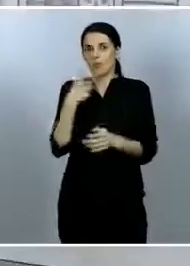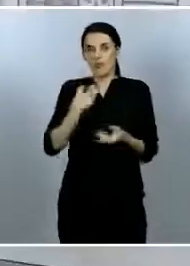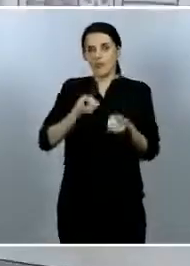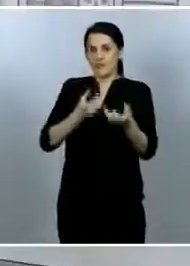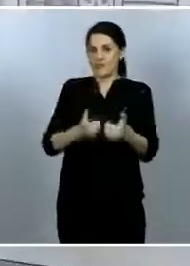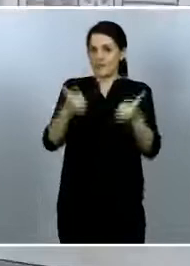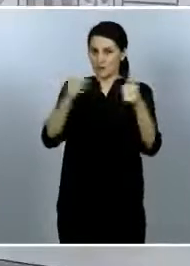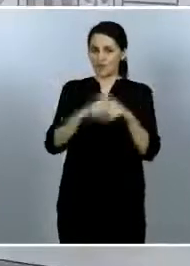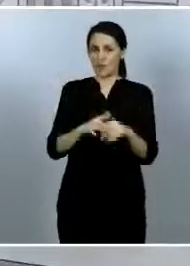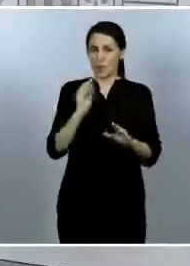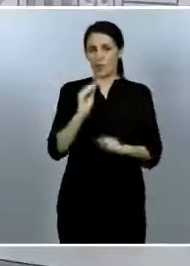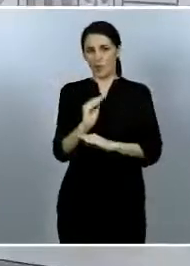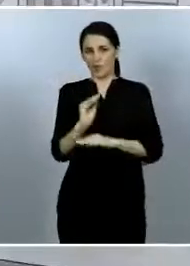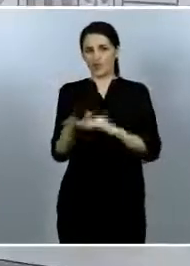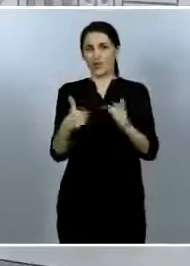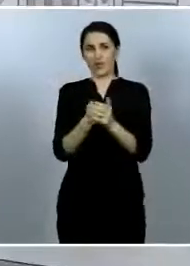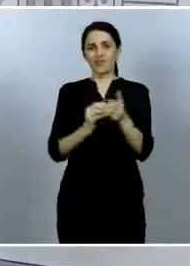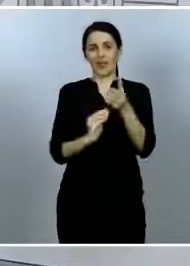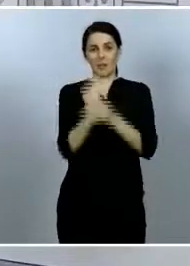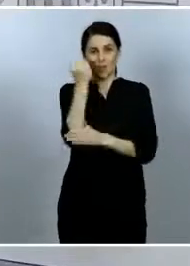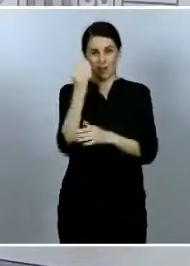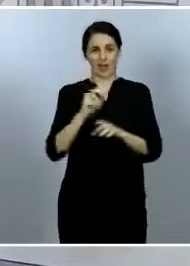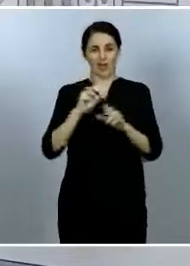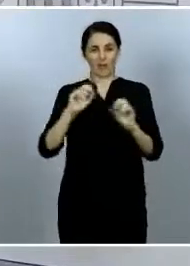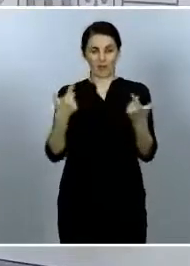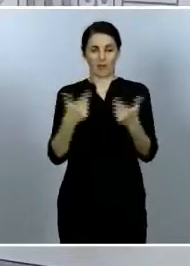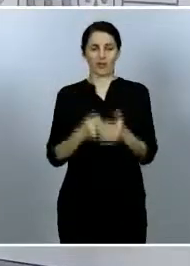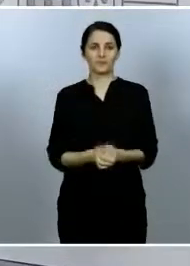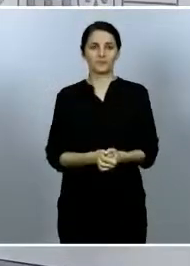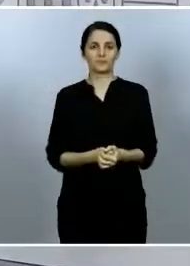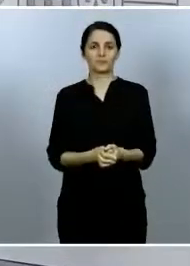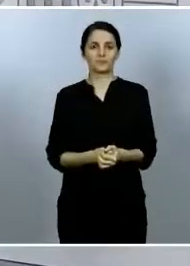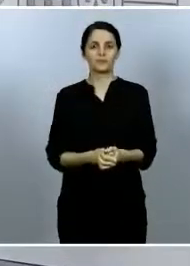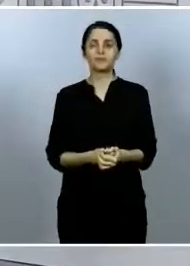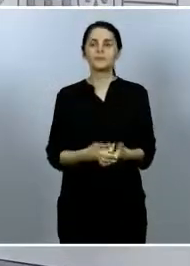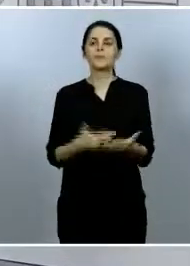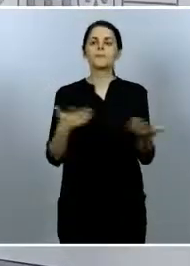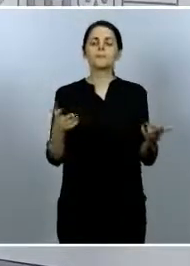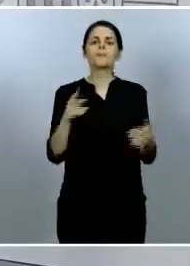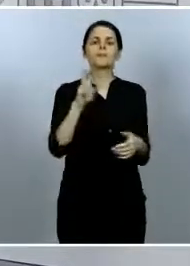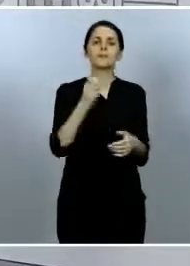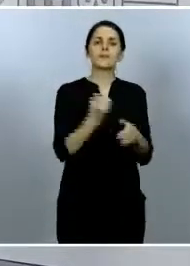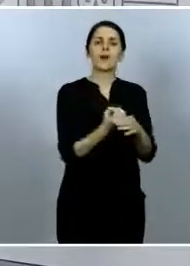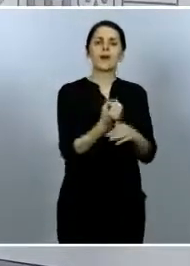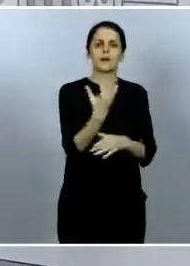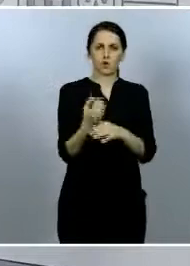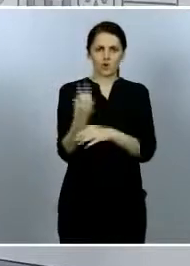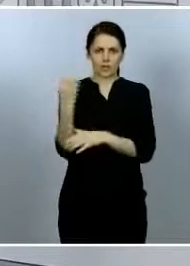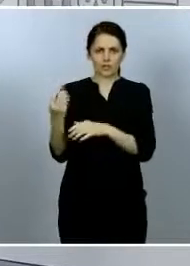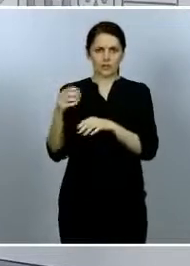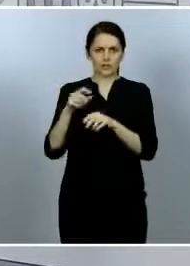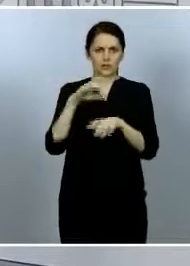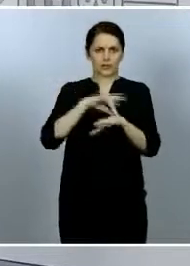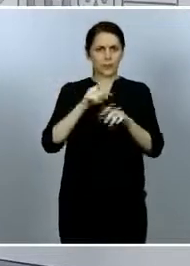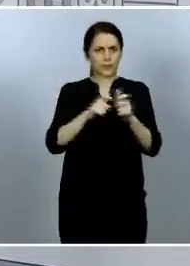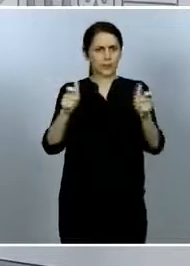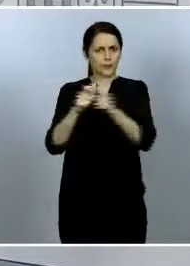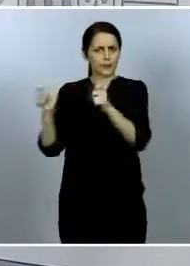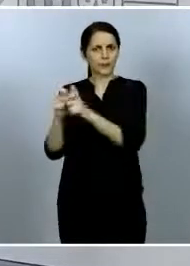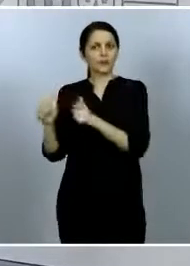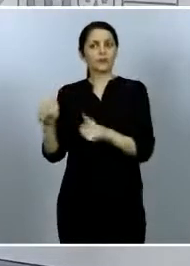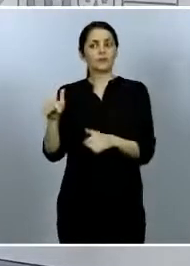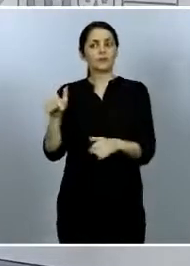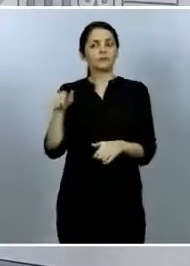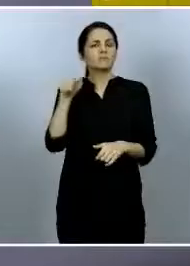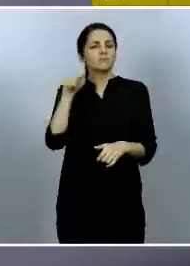En relación con los rebrotes, el Punta Ui pregunta, desde que se pasó ya a la fase 1, si ha detectado el mismo rigor